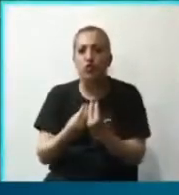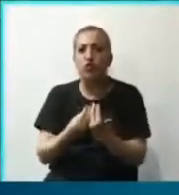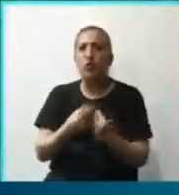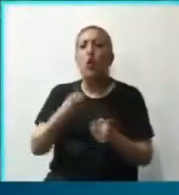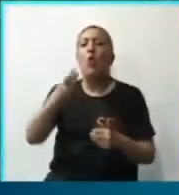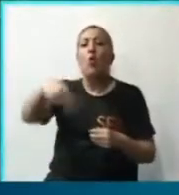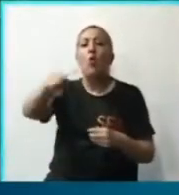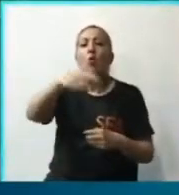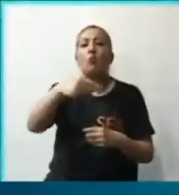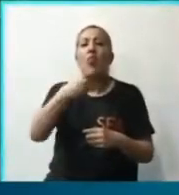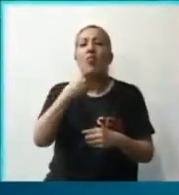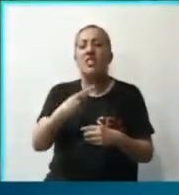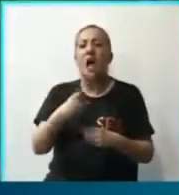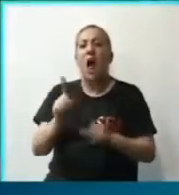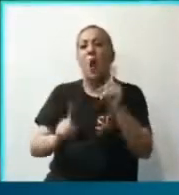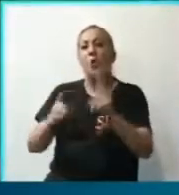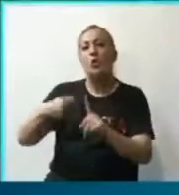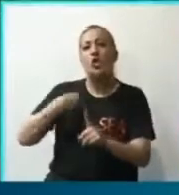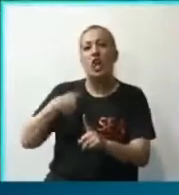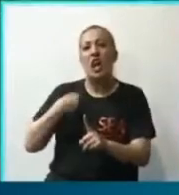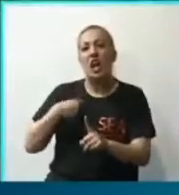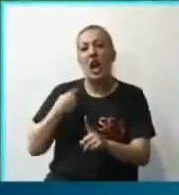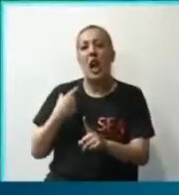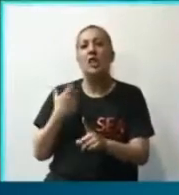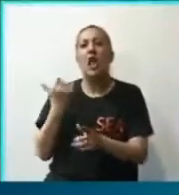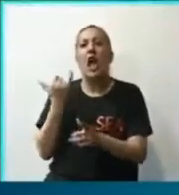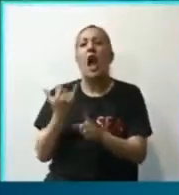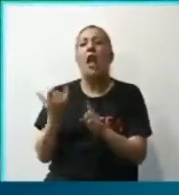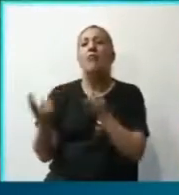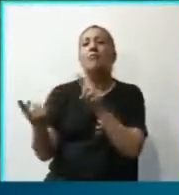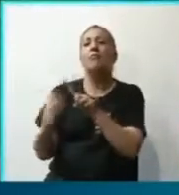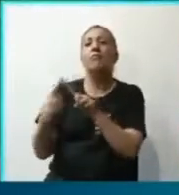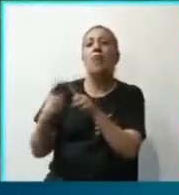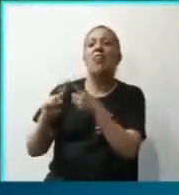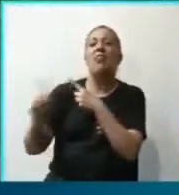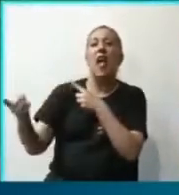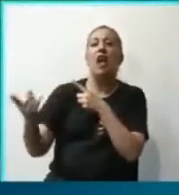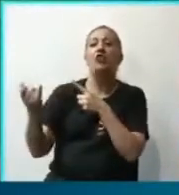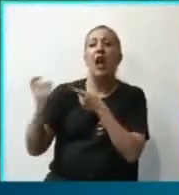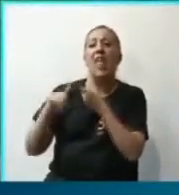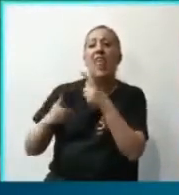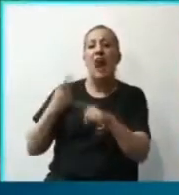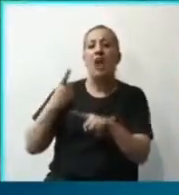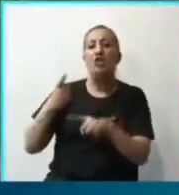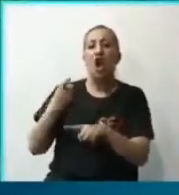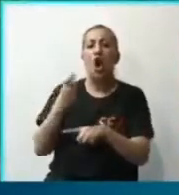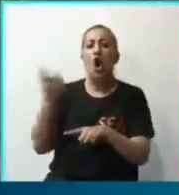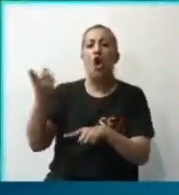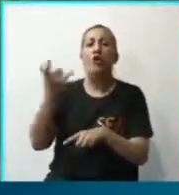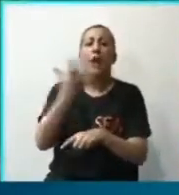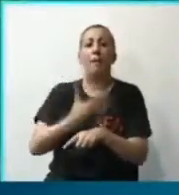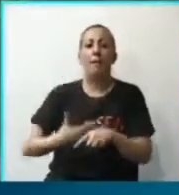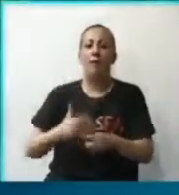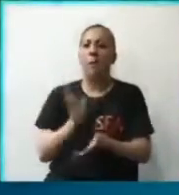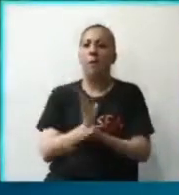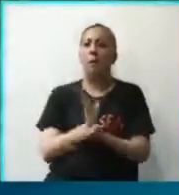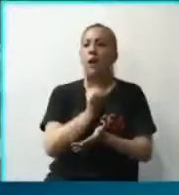algunos sindicatos tienen una coexistencia directa con el gobierno. Es esa burocracia sindical